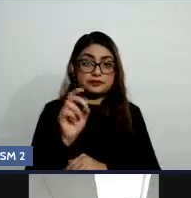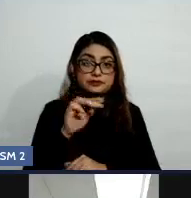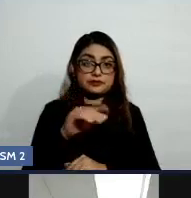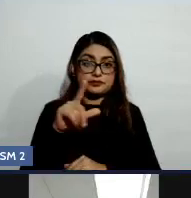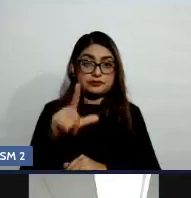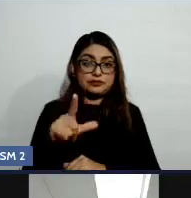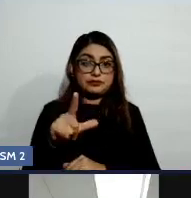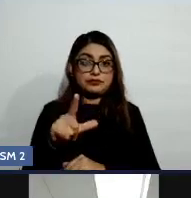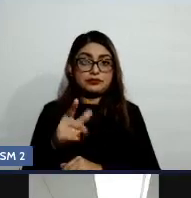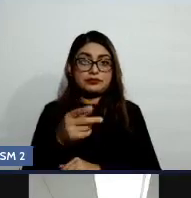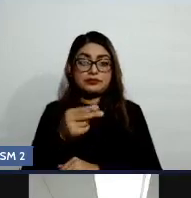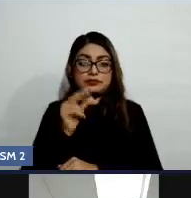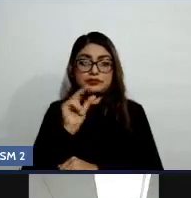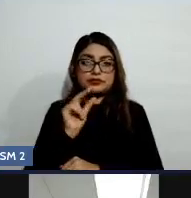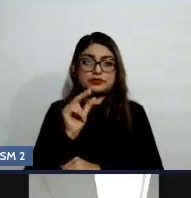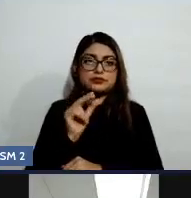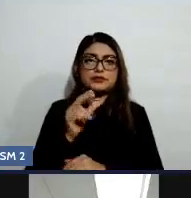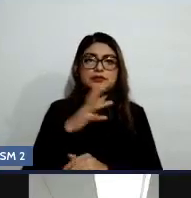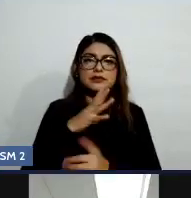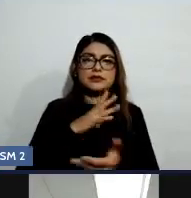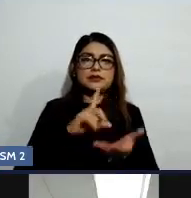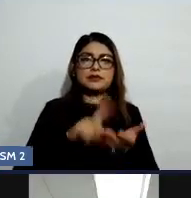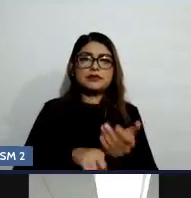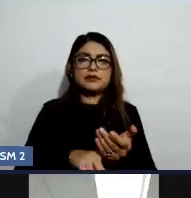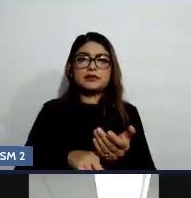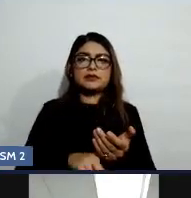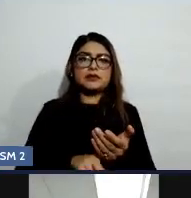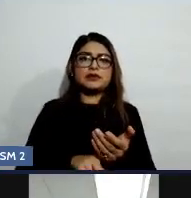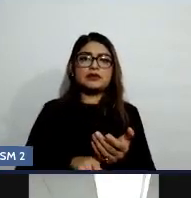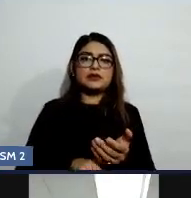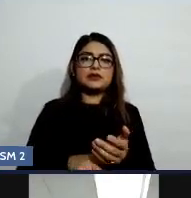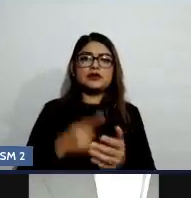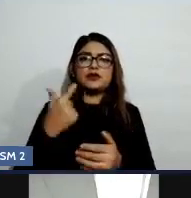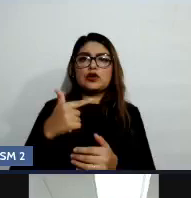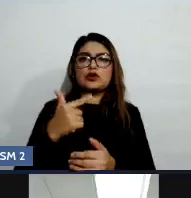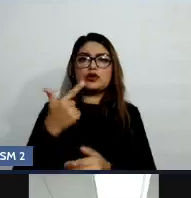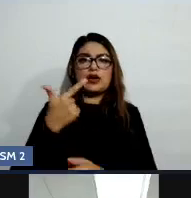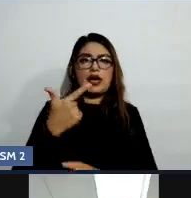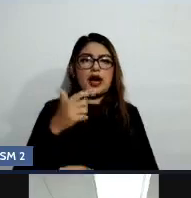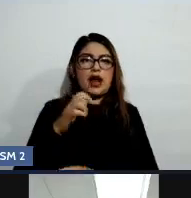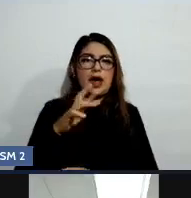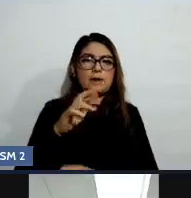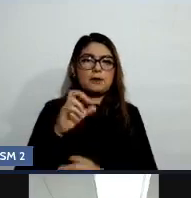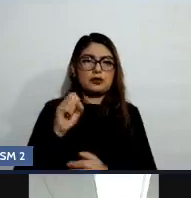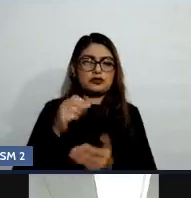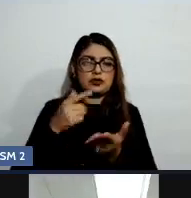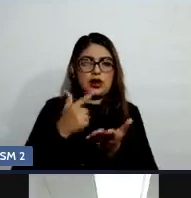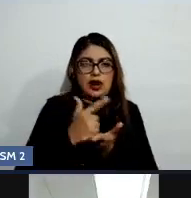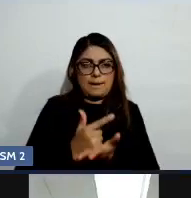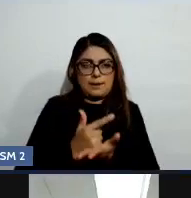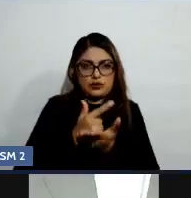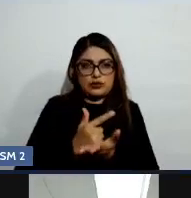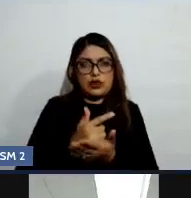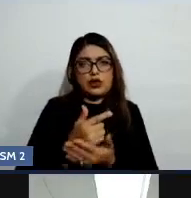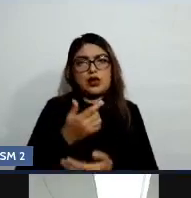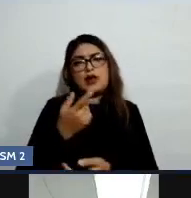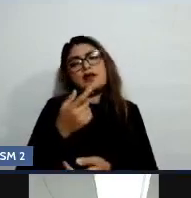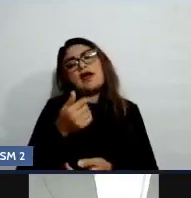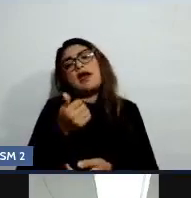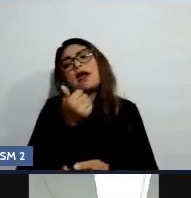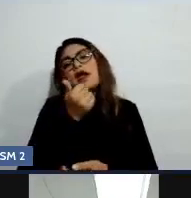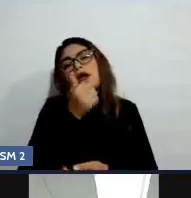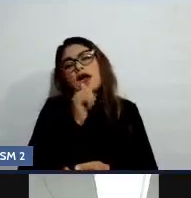aquí están unos ejemplos. Por el tequila, vamos, si es ese caballito que son 30